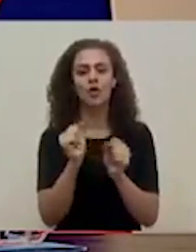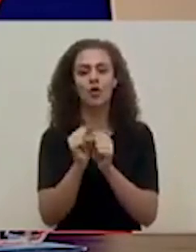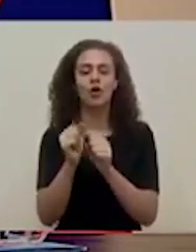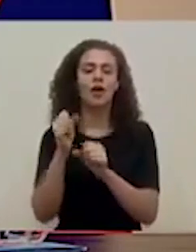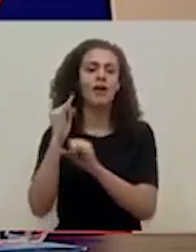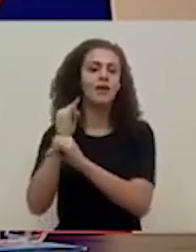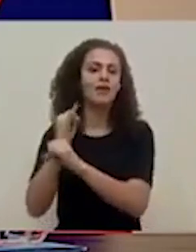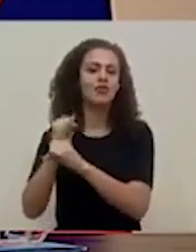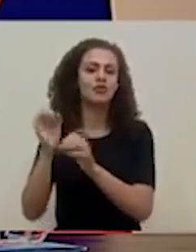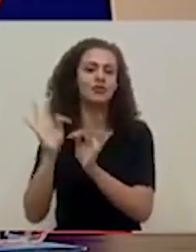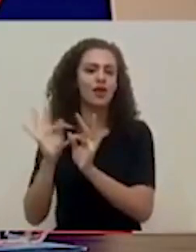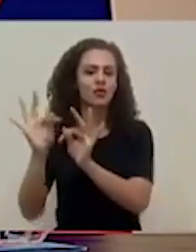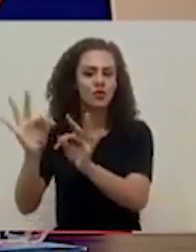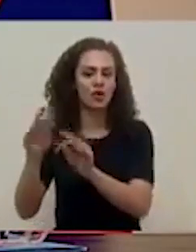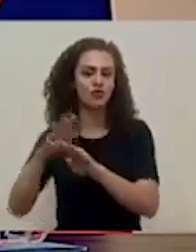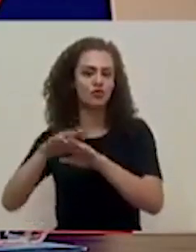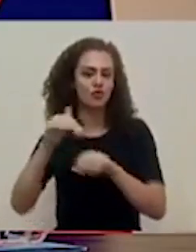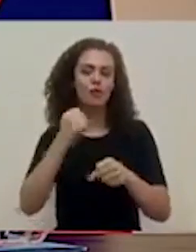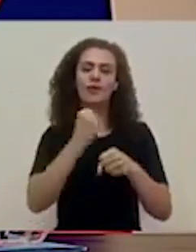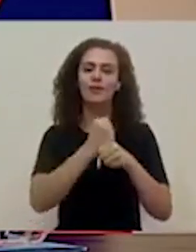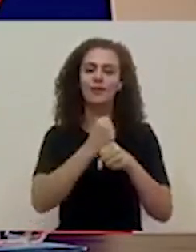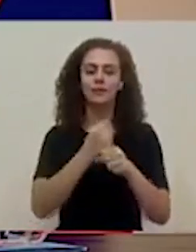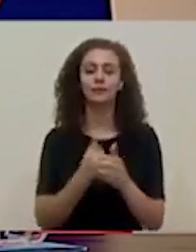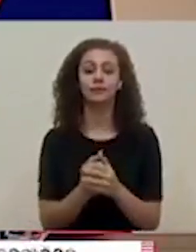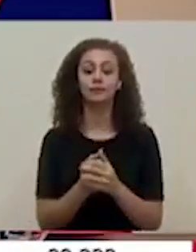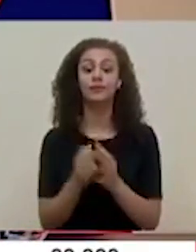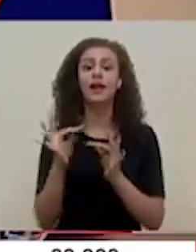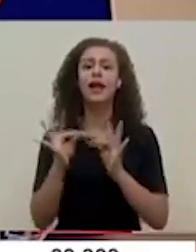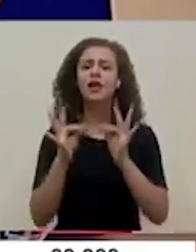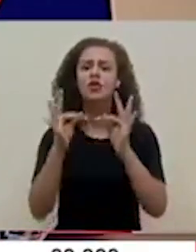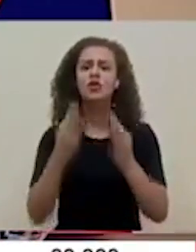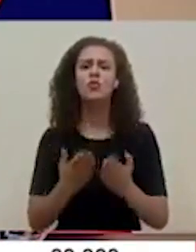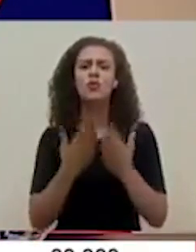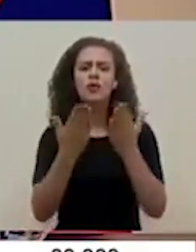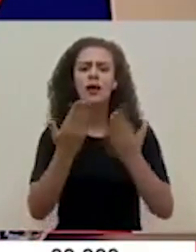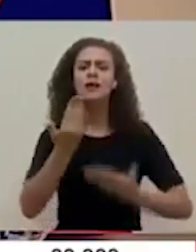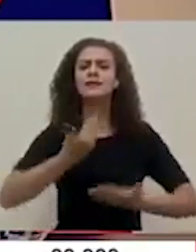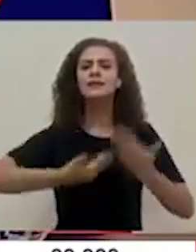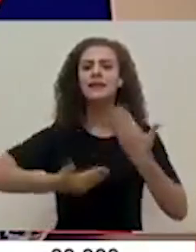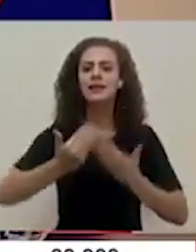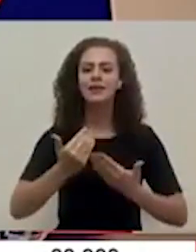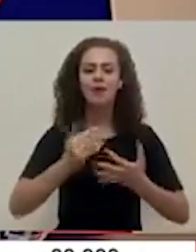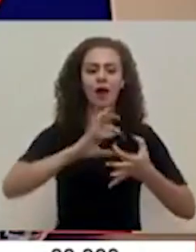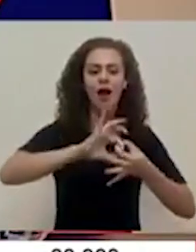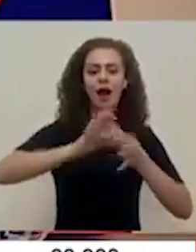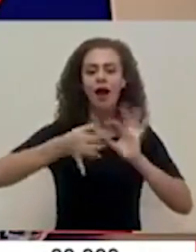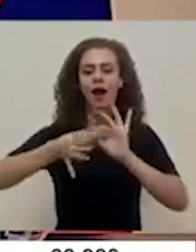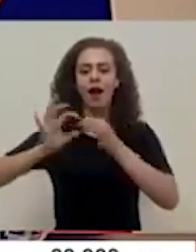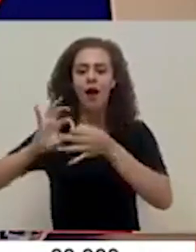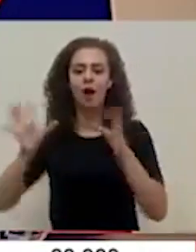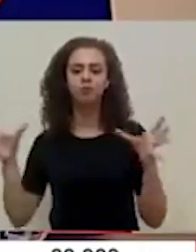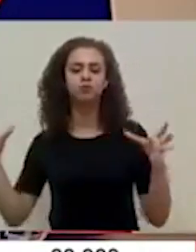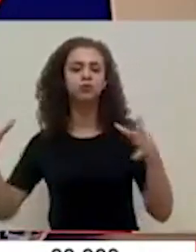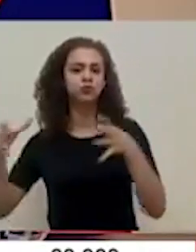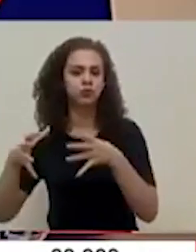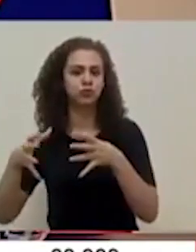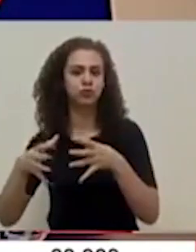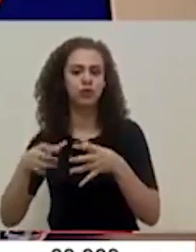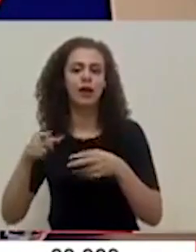industria turística, el empleo. El turismo genera servicios que se encadenan como un conglomerado.